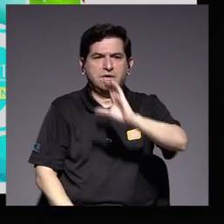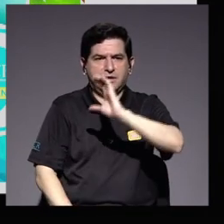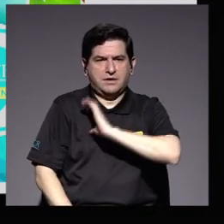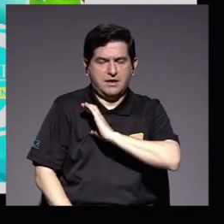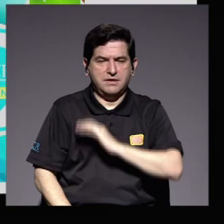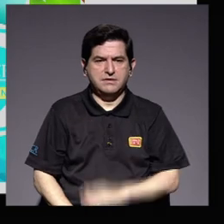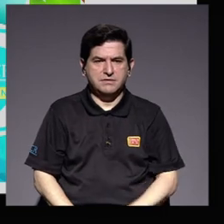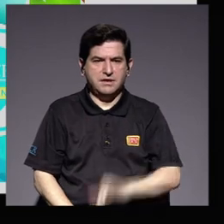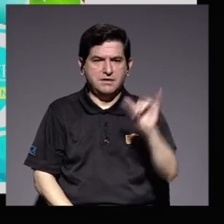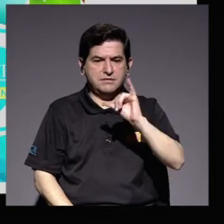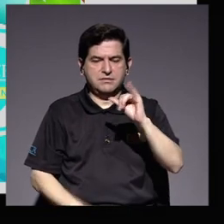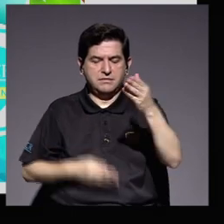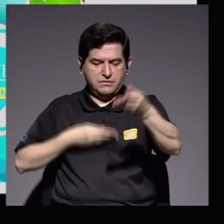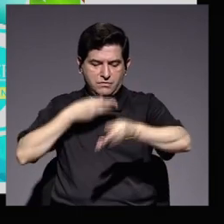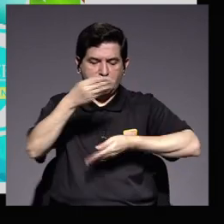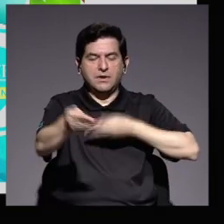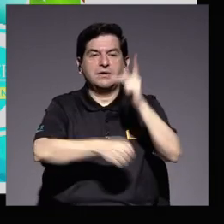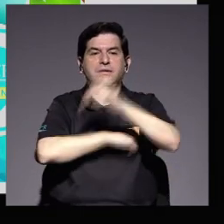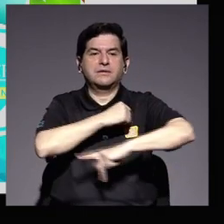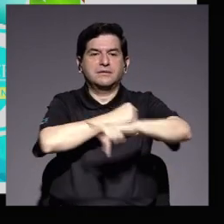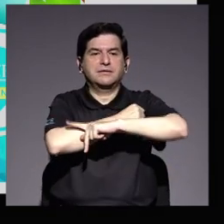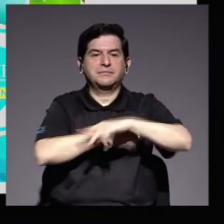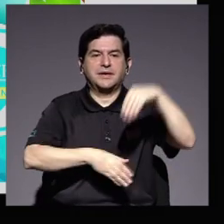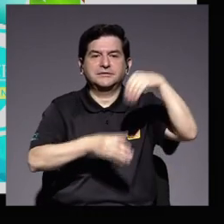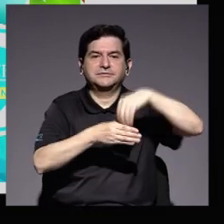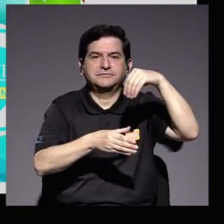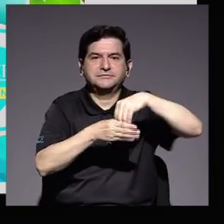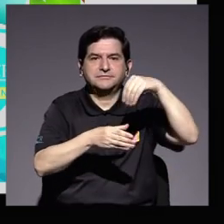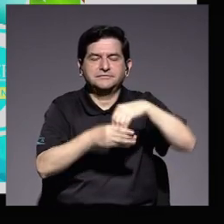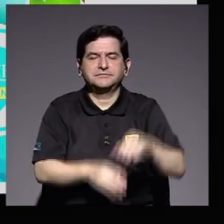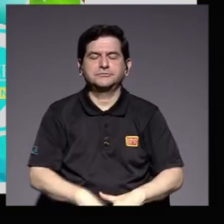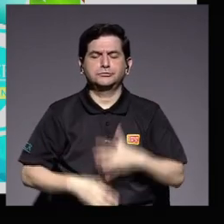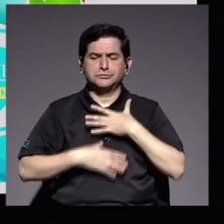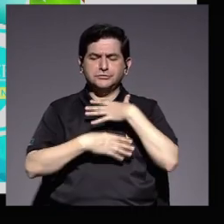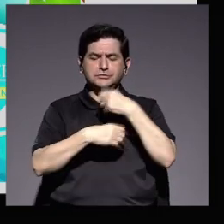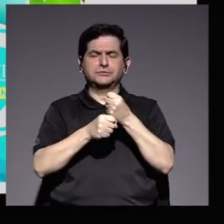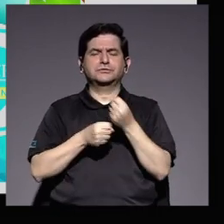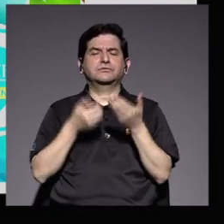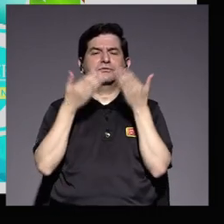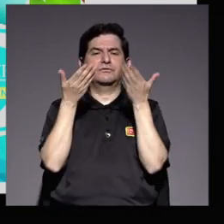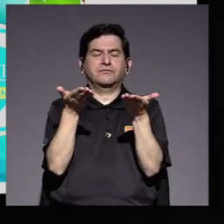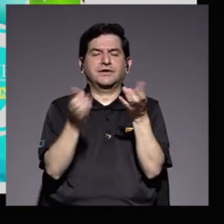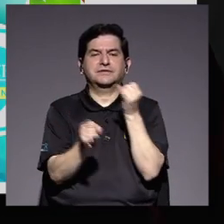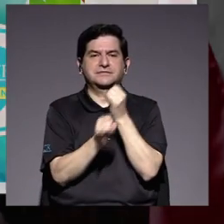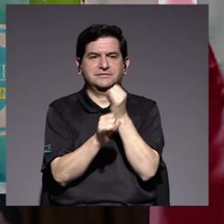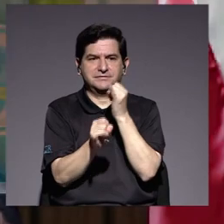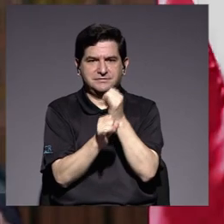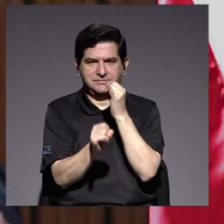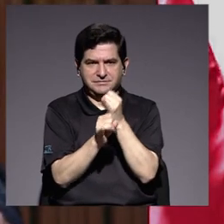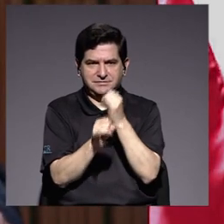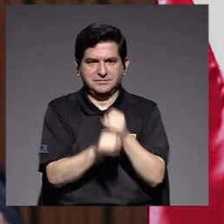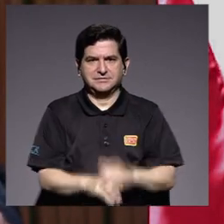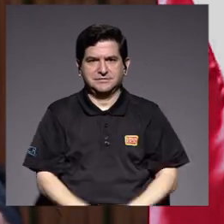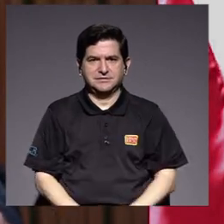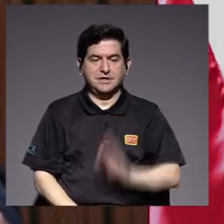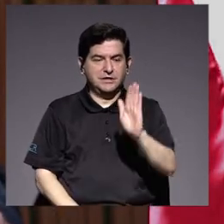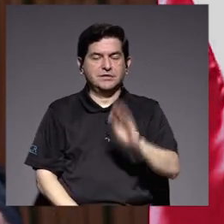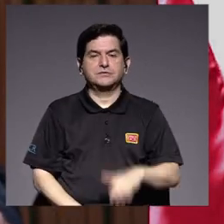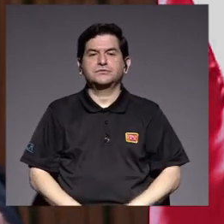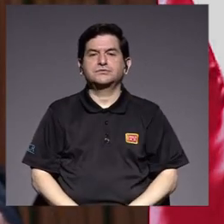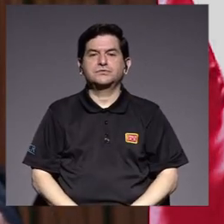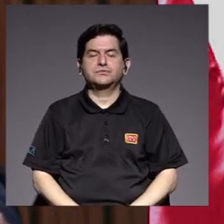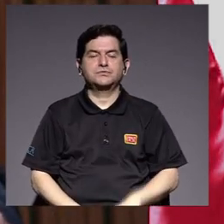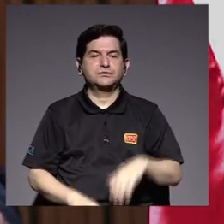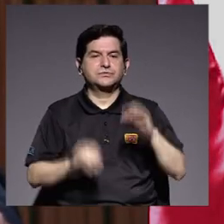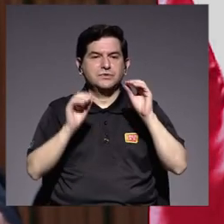que a su vez retribuye al país la inversión y confianza depositada en nuestra institución, su personal y sus